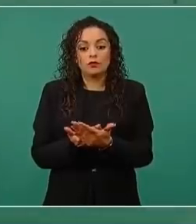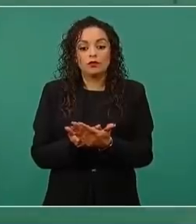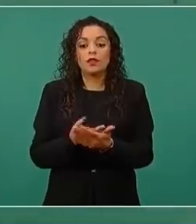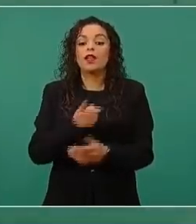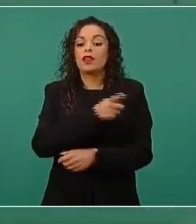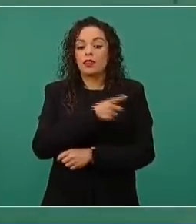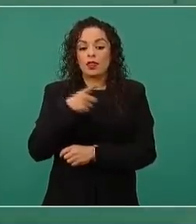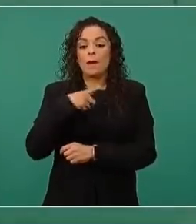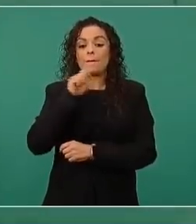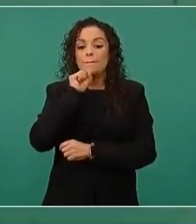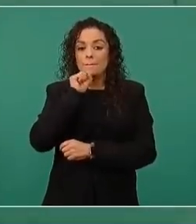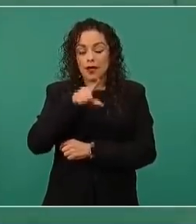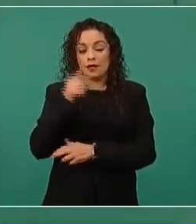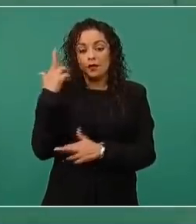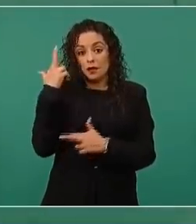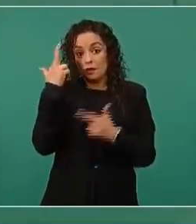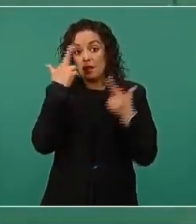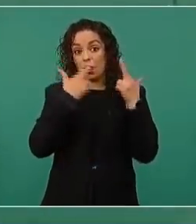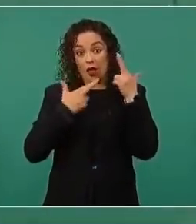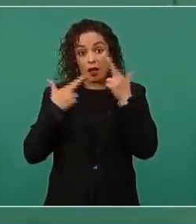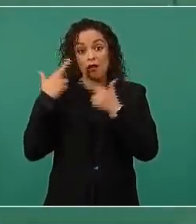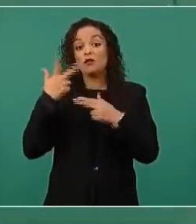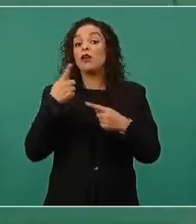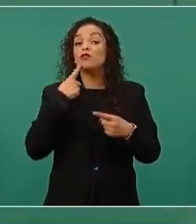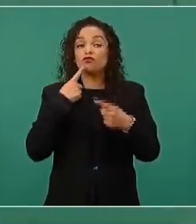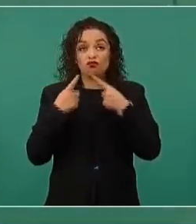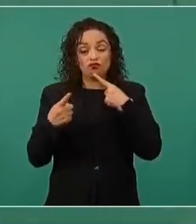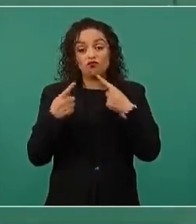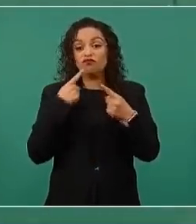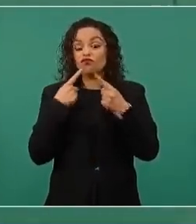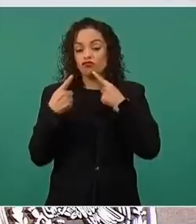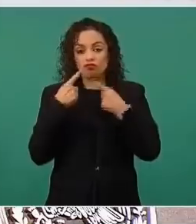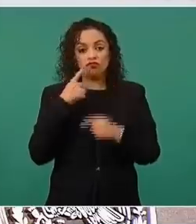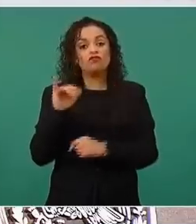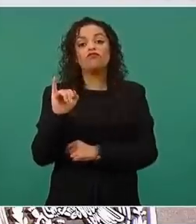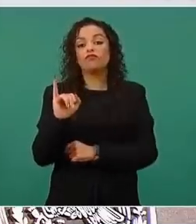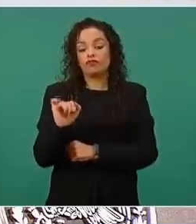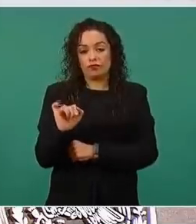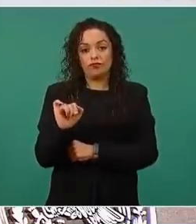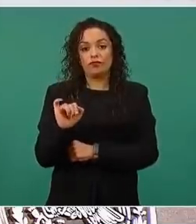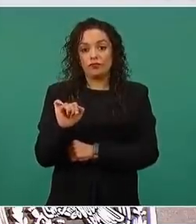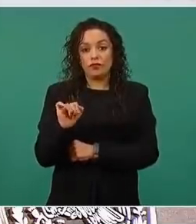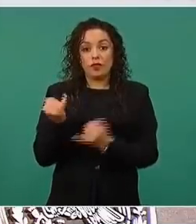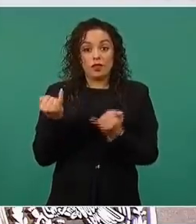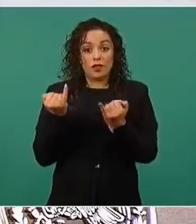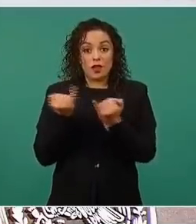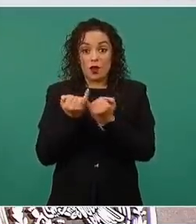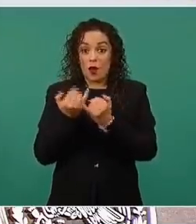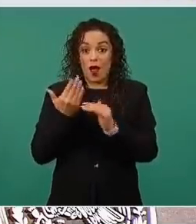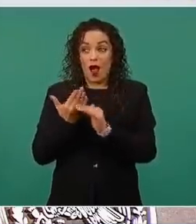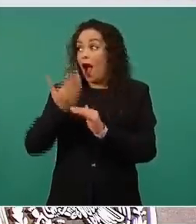de analizarse, debatirse, no como era antes,